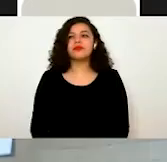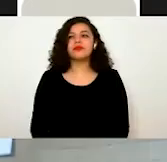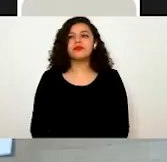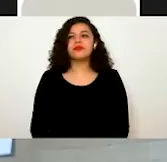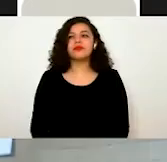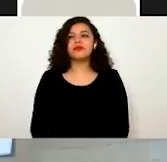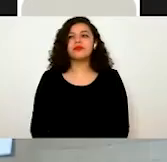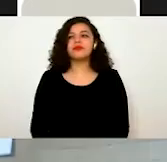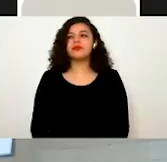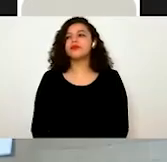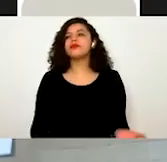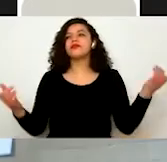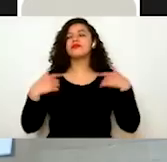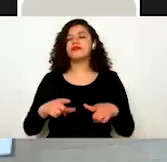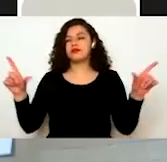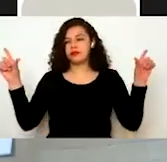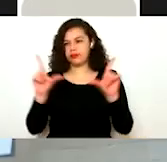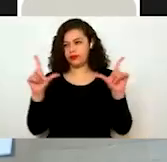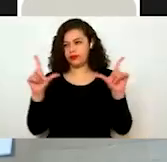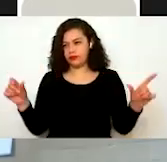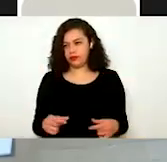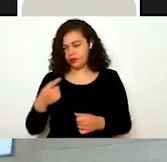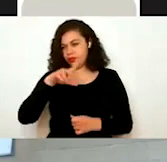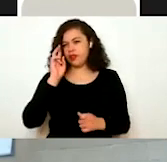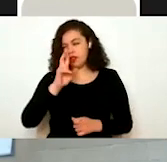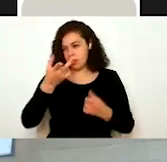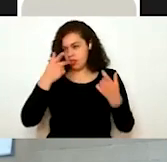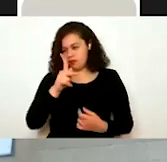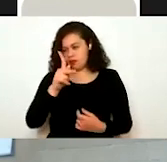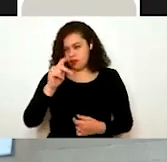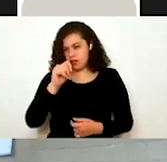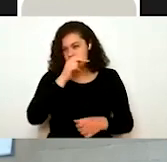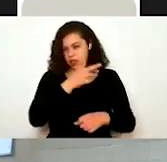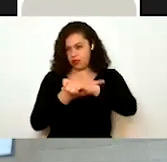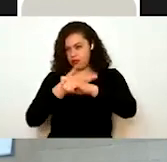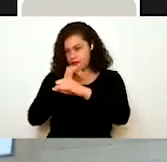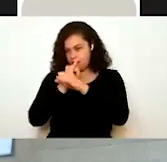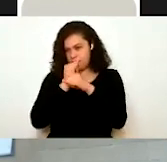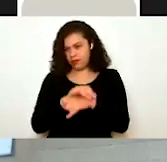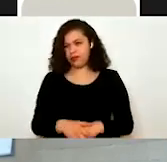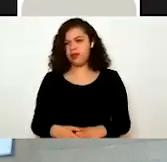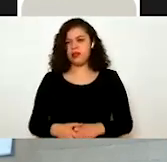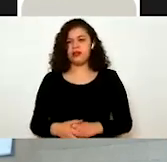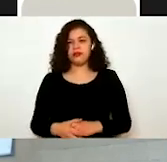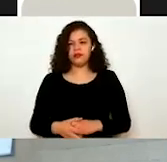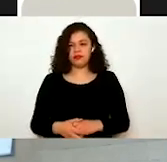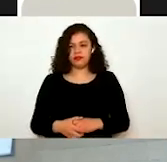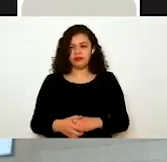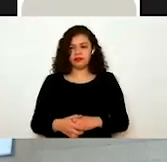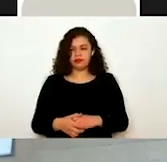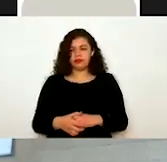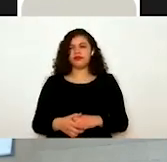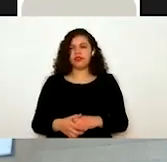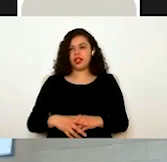Y listo. Aquí, este, están viendo la presentación de trámita digital. Es, son unas, eh, bueno, aquí vamos a hablar de unas